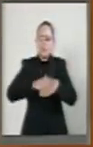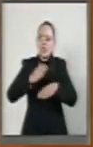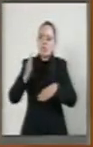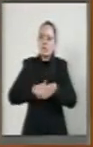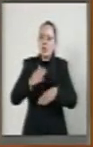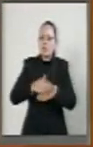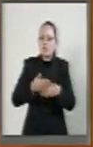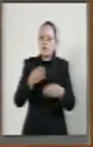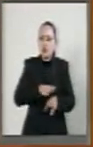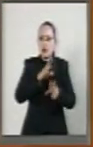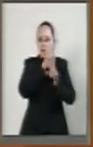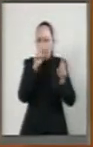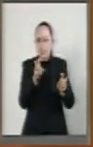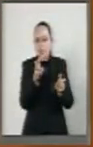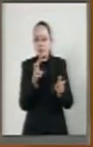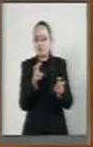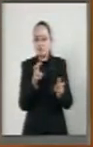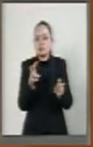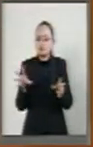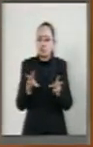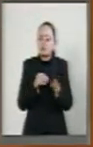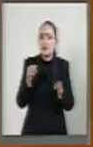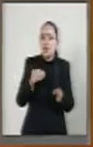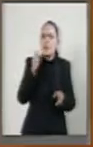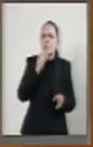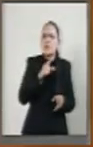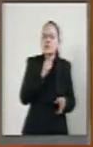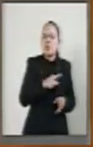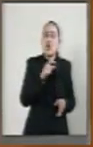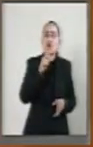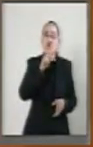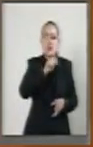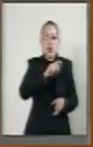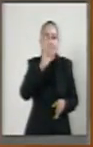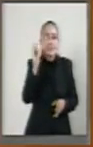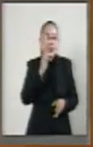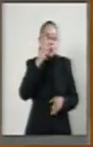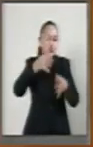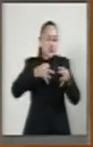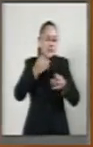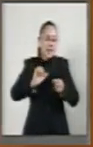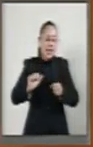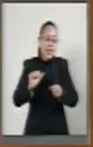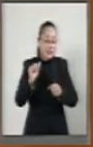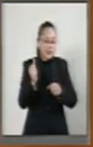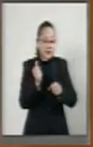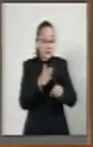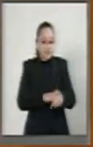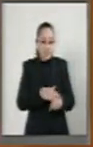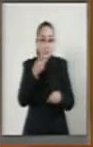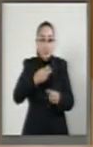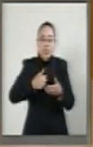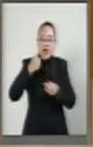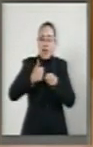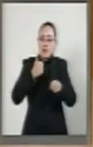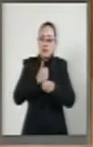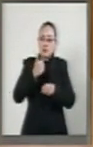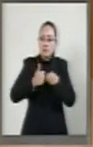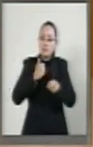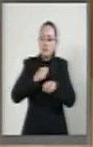que ha adquirido el ahora Tribunal Federal de Justicia Administrativa durante los últimos años.